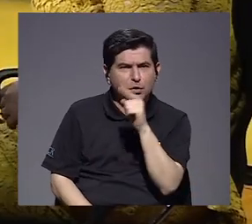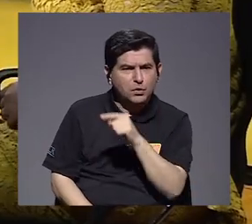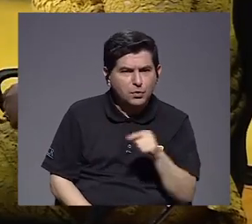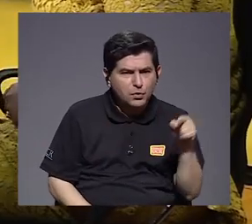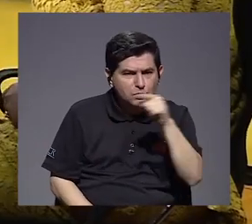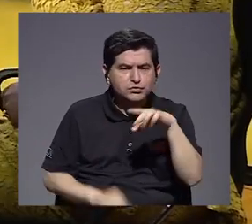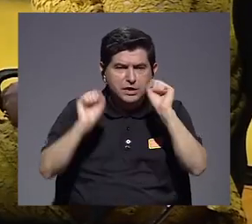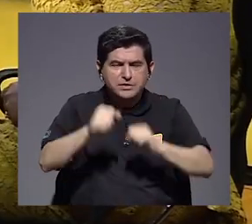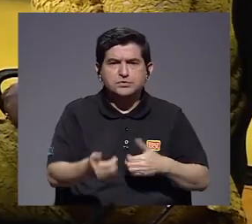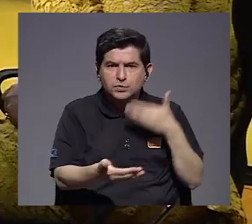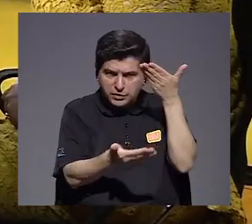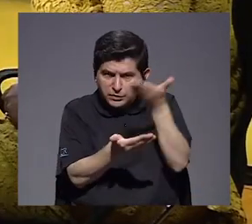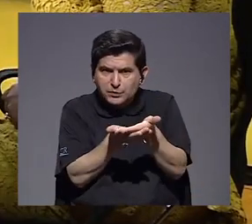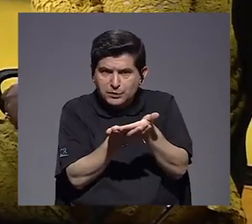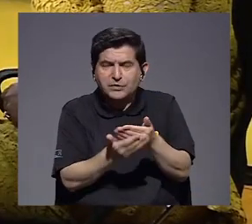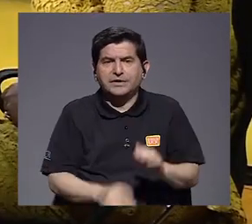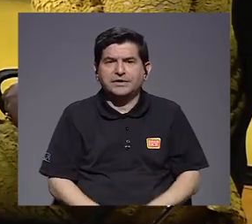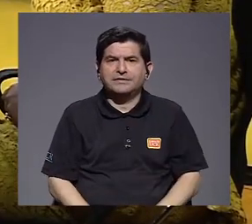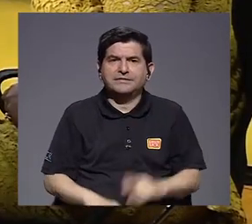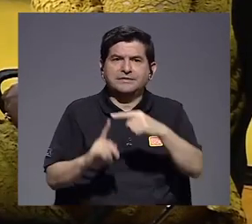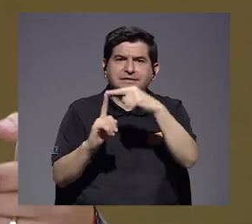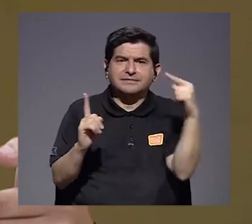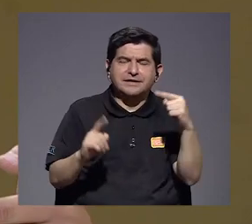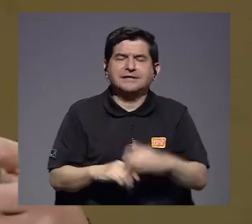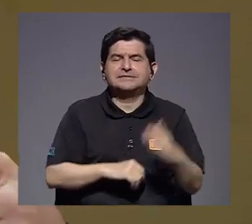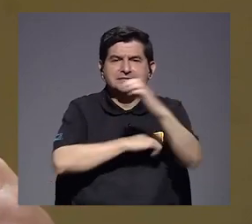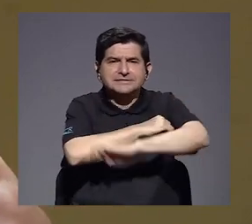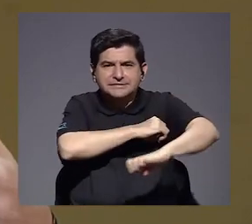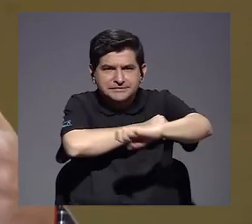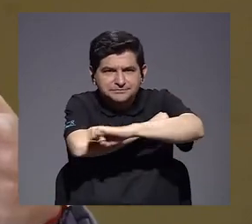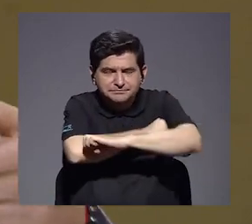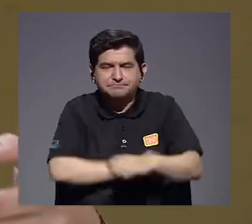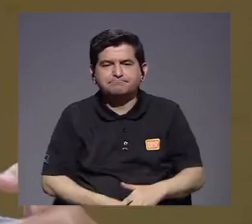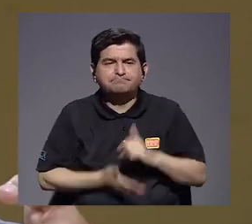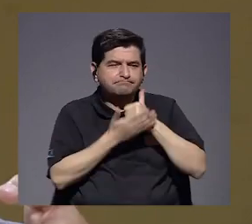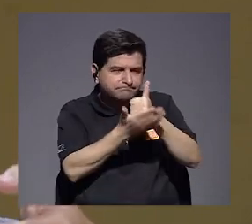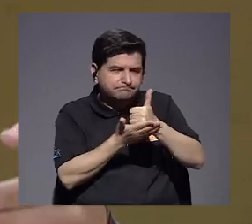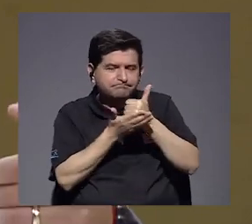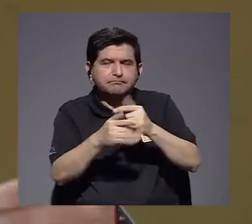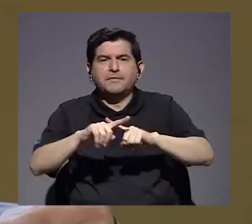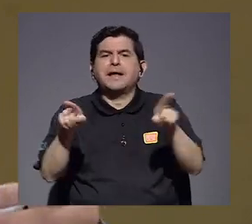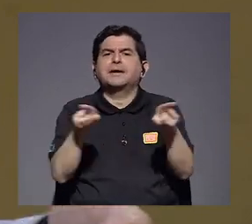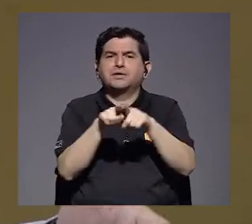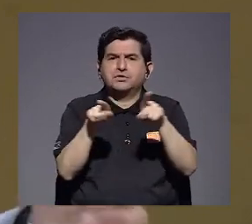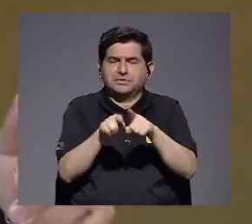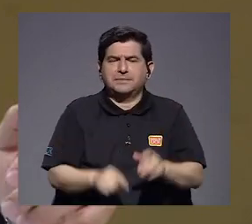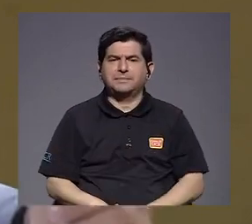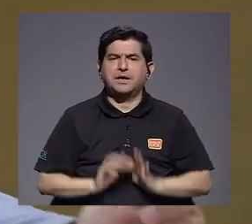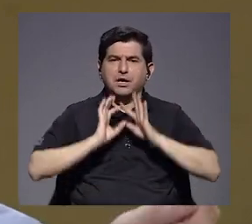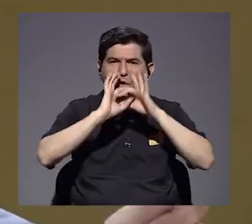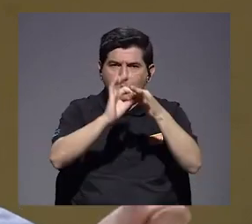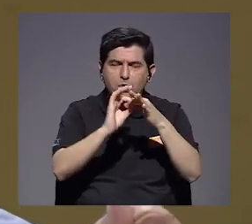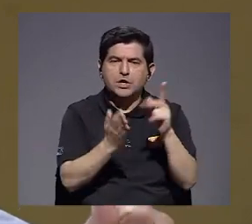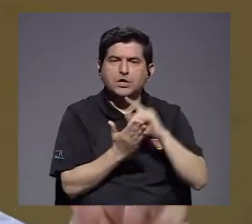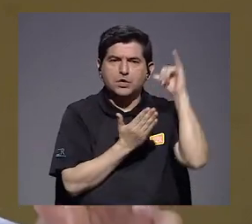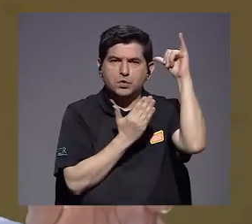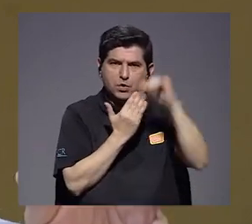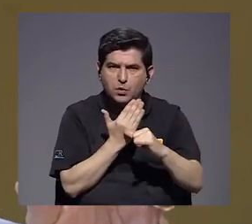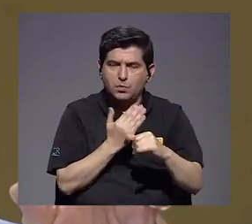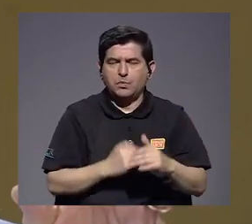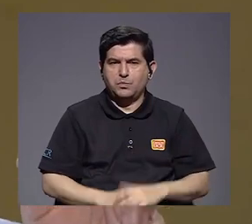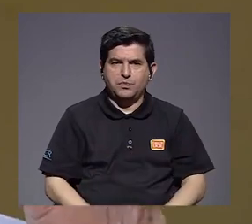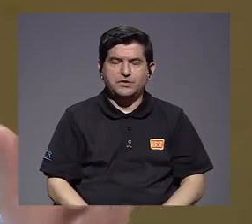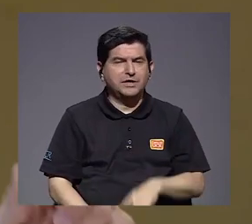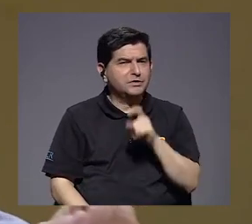pueden plantear desde el Estado colaborar, pero también de la mano de un proyecto que